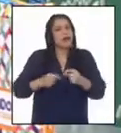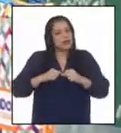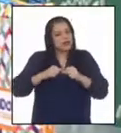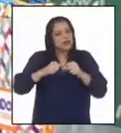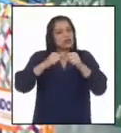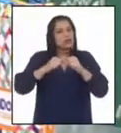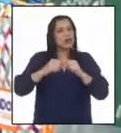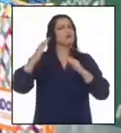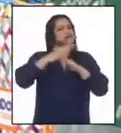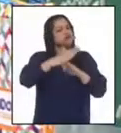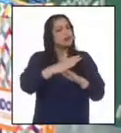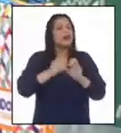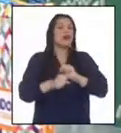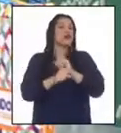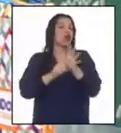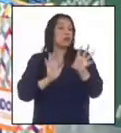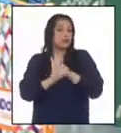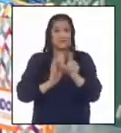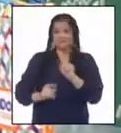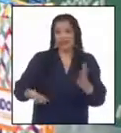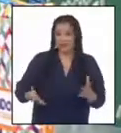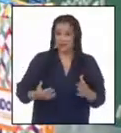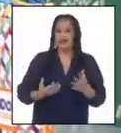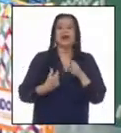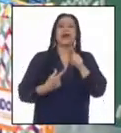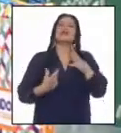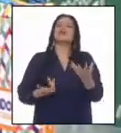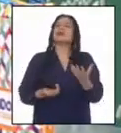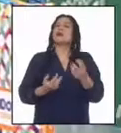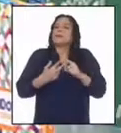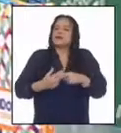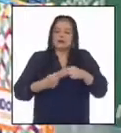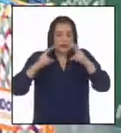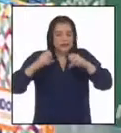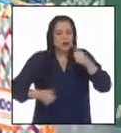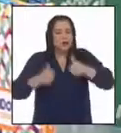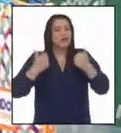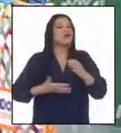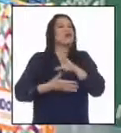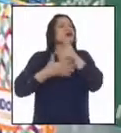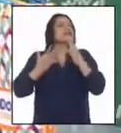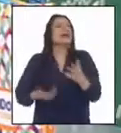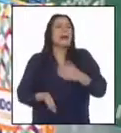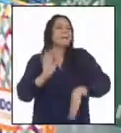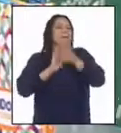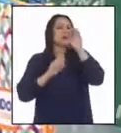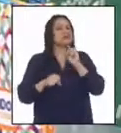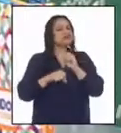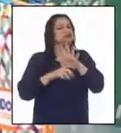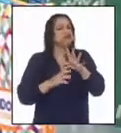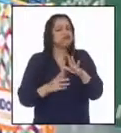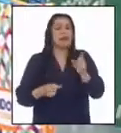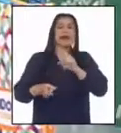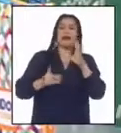la pandemia del COVID-19. Esto a partir de analizar cuál fue el factor más influyente en el logro y o resultado desfavorable de las